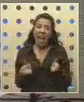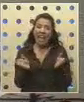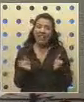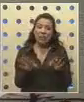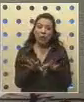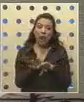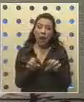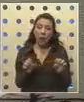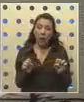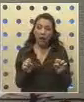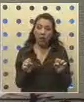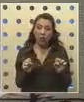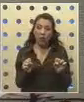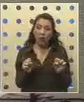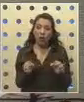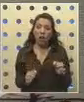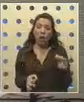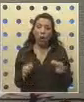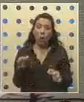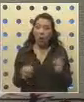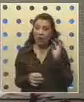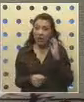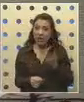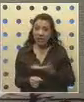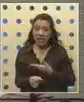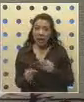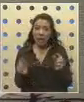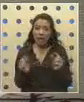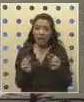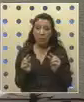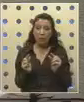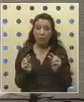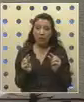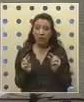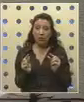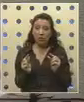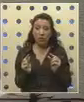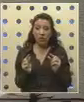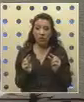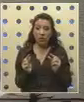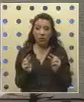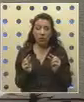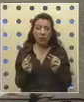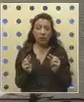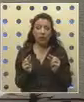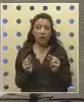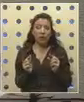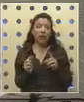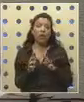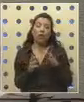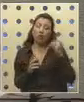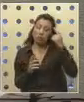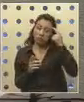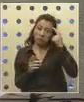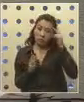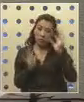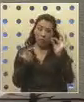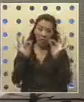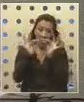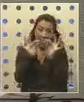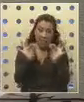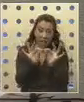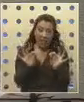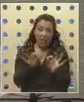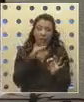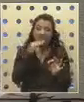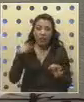al acuerdo que el juez tenga provisoriamente con los criterios, por lo demás, bastante detallados que describió